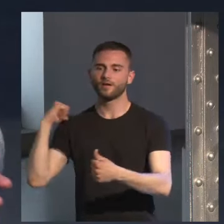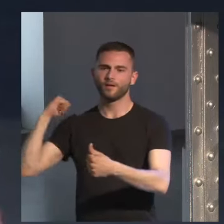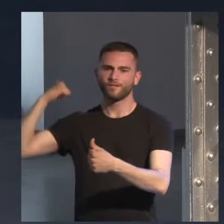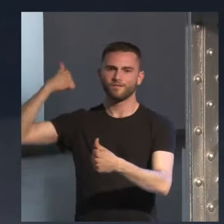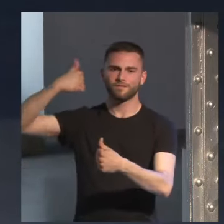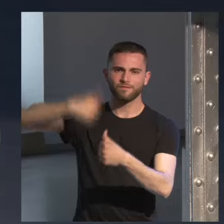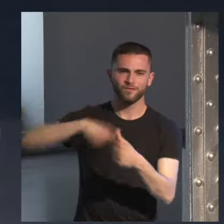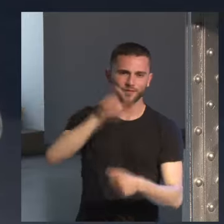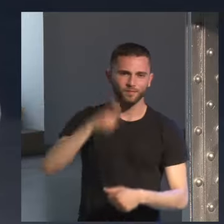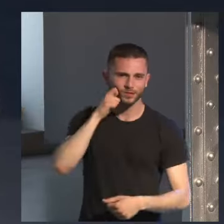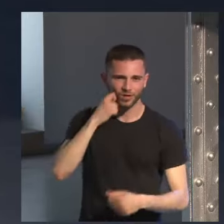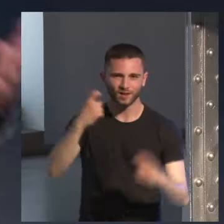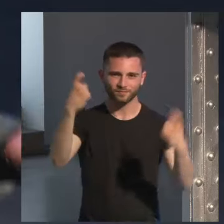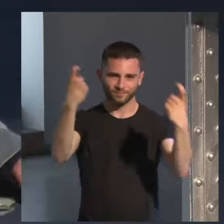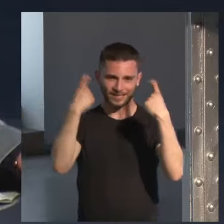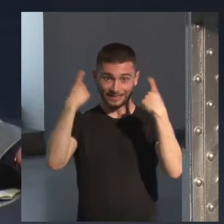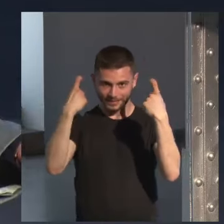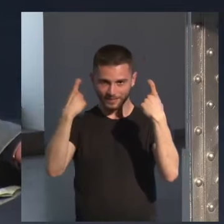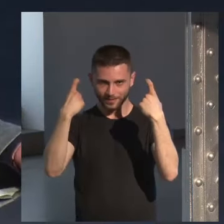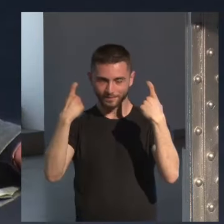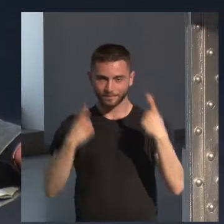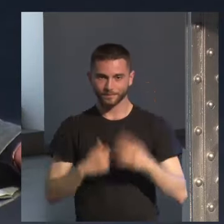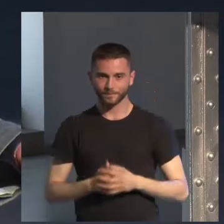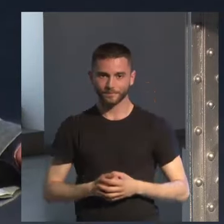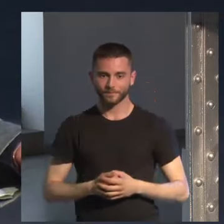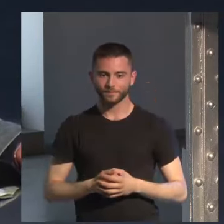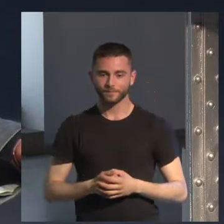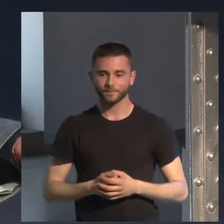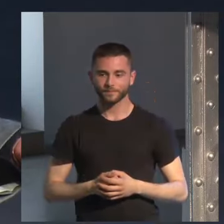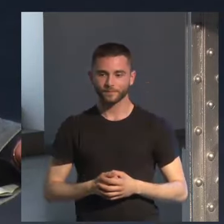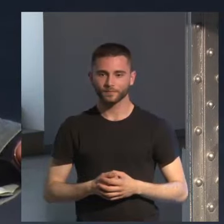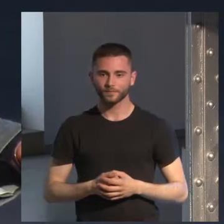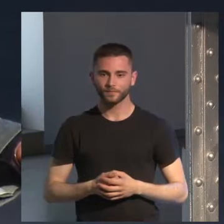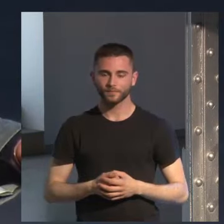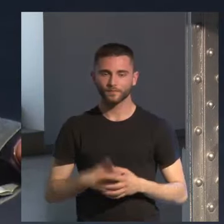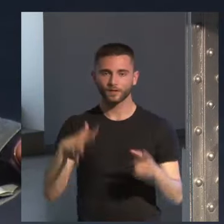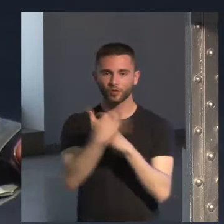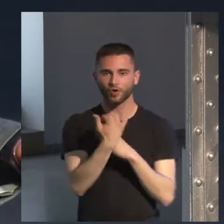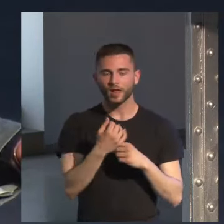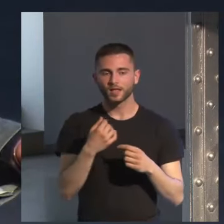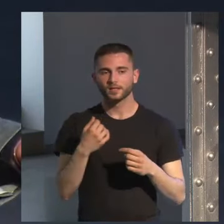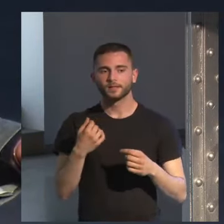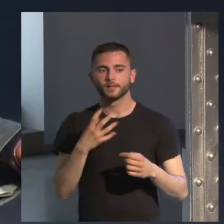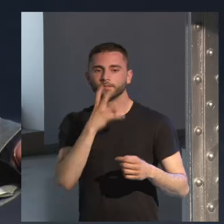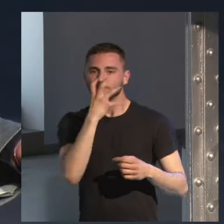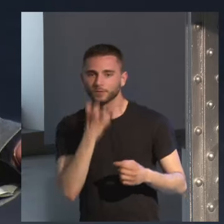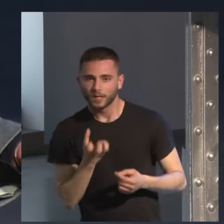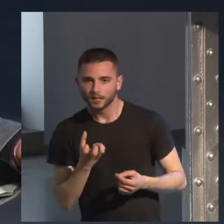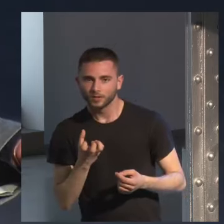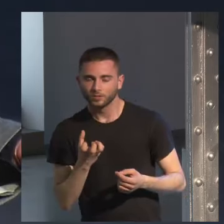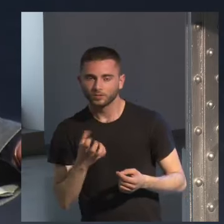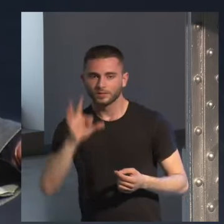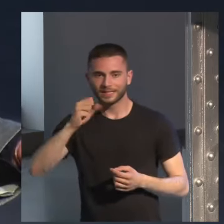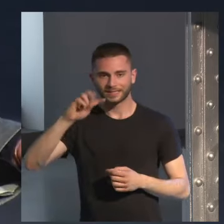esto eso de que haya gente todavía eh nostálgicos de de Stalin eh no